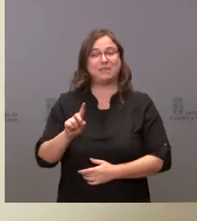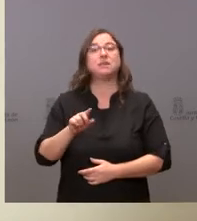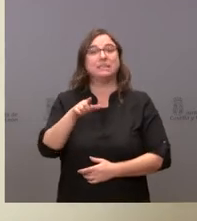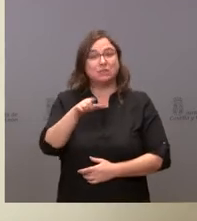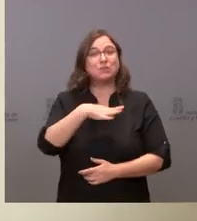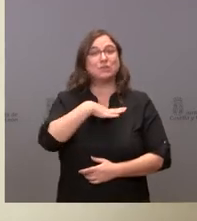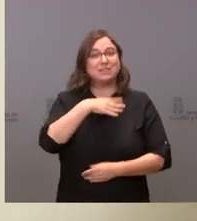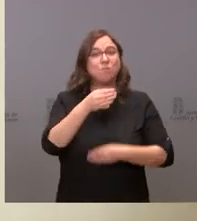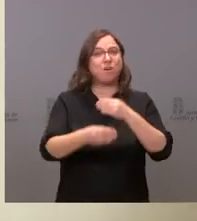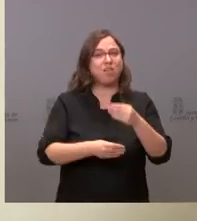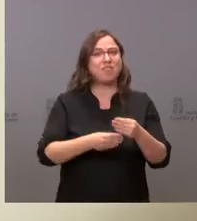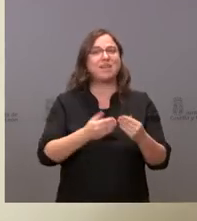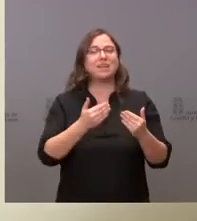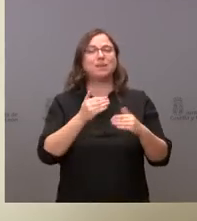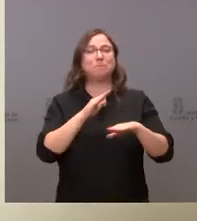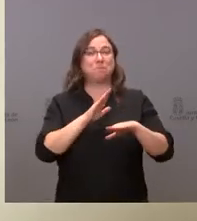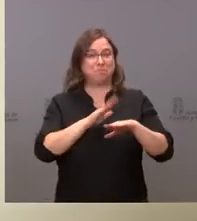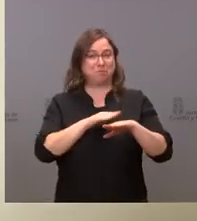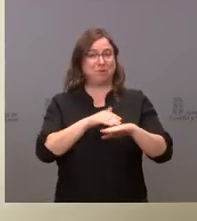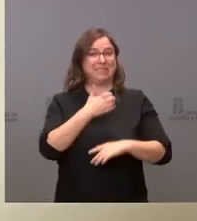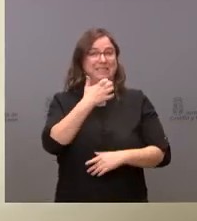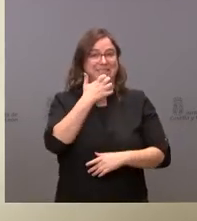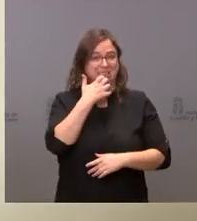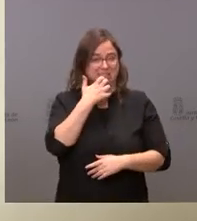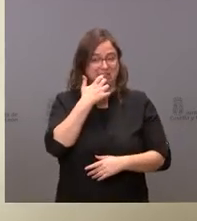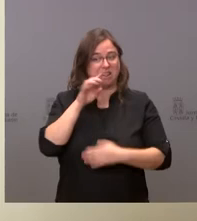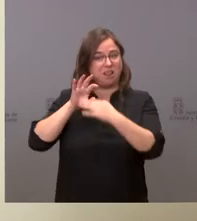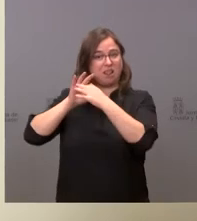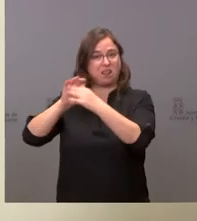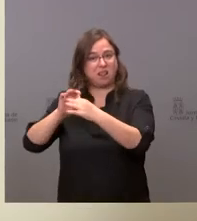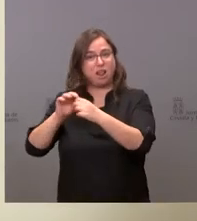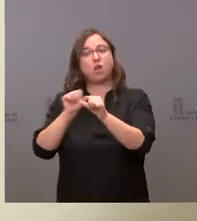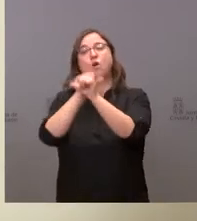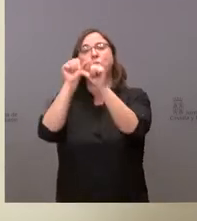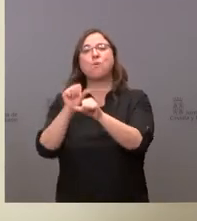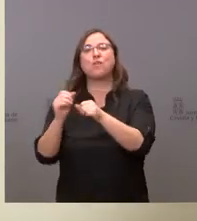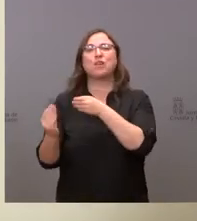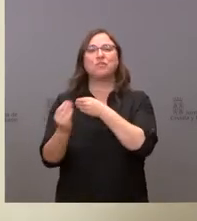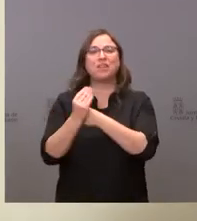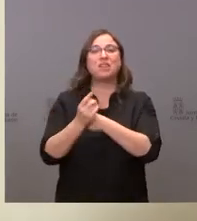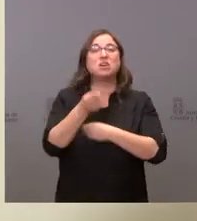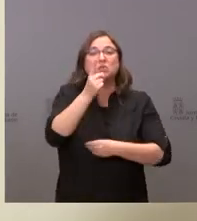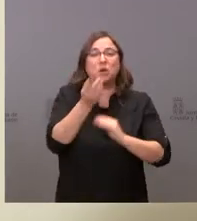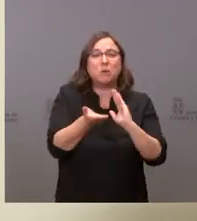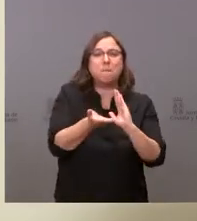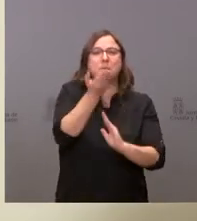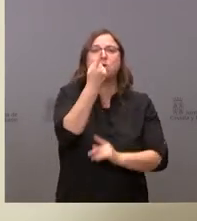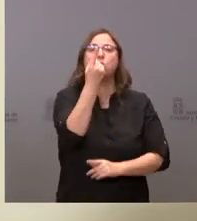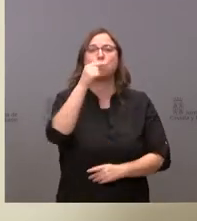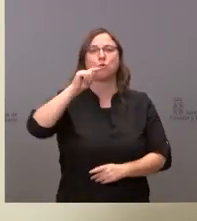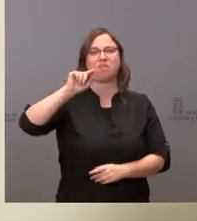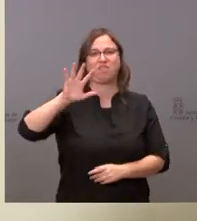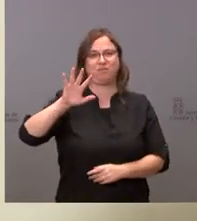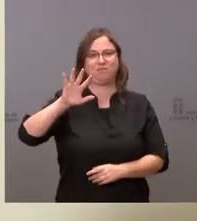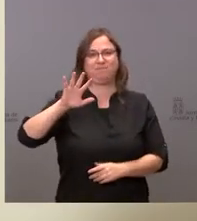por los ingresos del modelo de financiación, solo podríamos crecer un 1,5%. Por